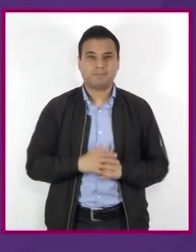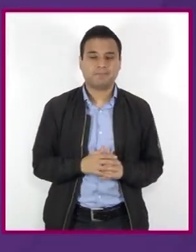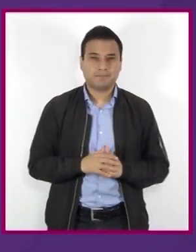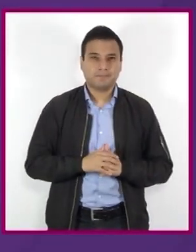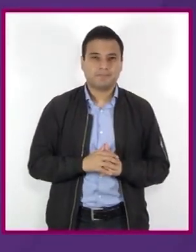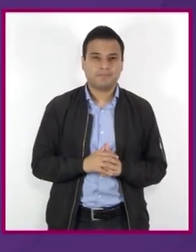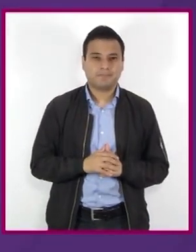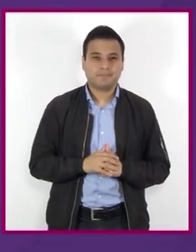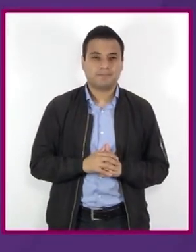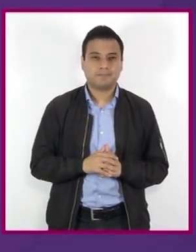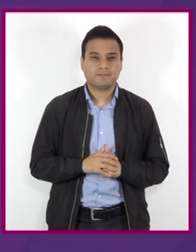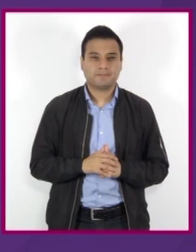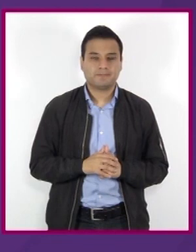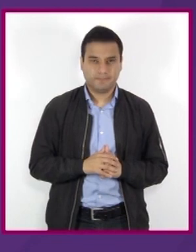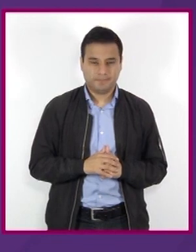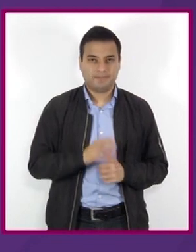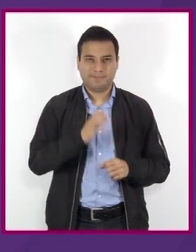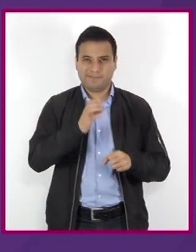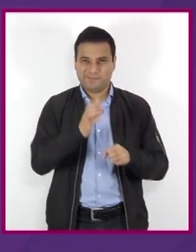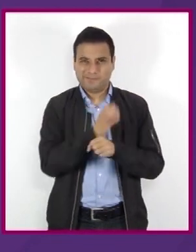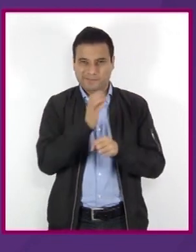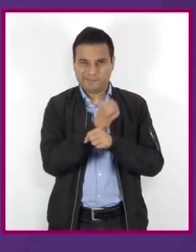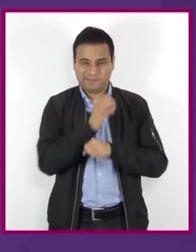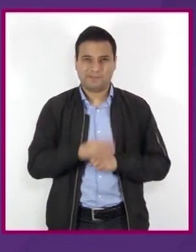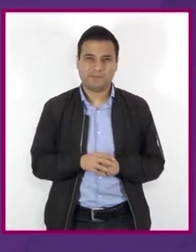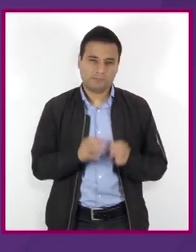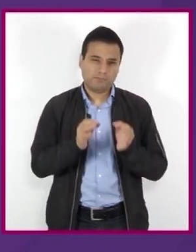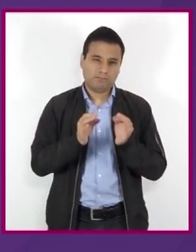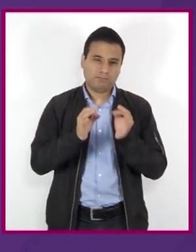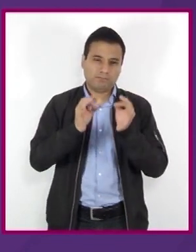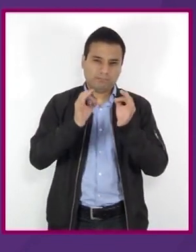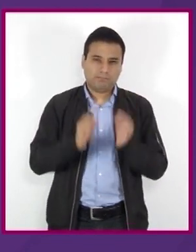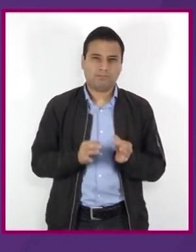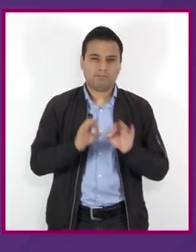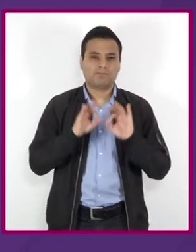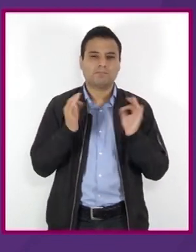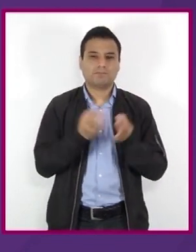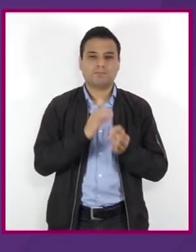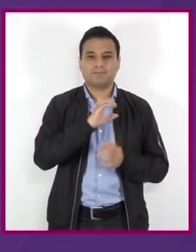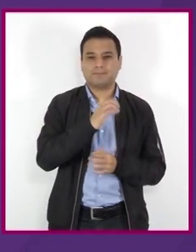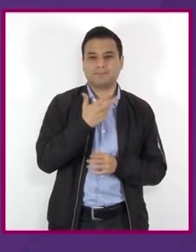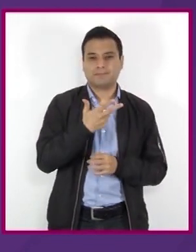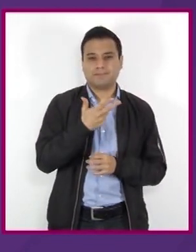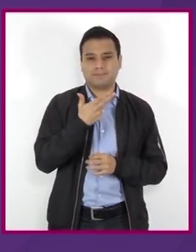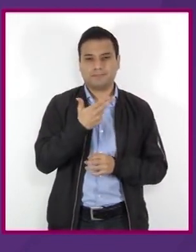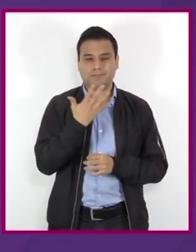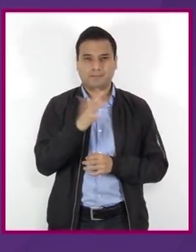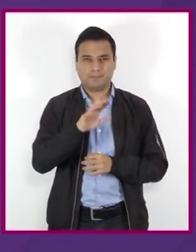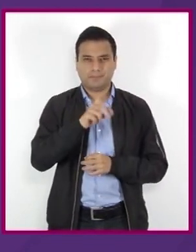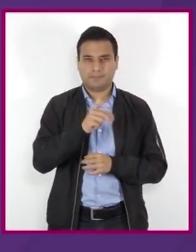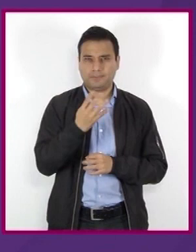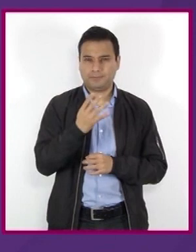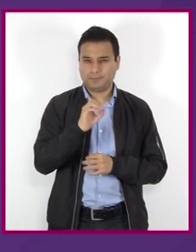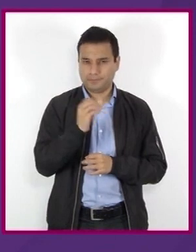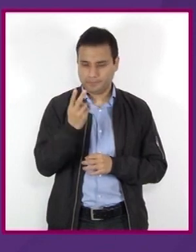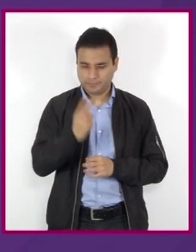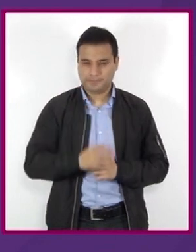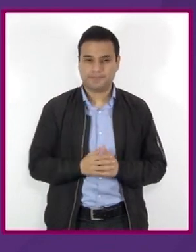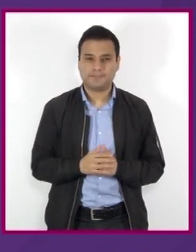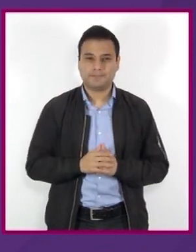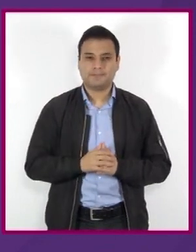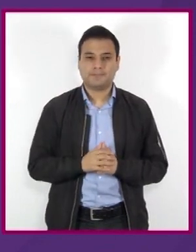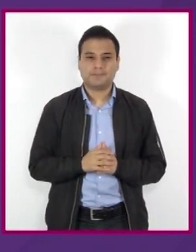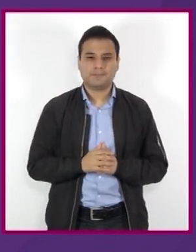La cafeína es un alcaloide con fórmula química C8, H10, N4 o 2